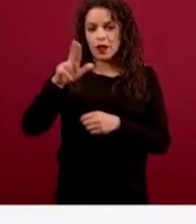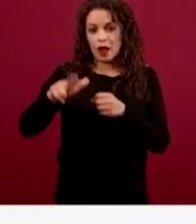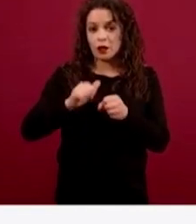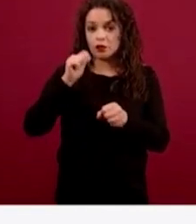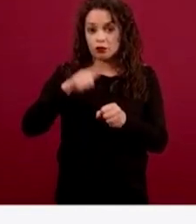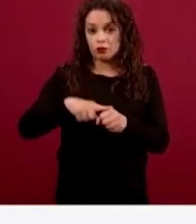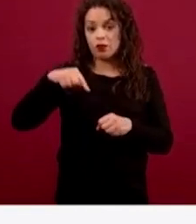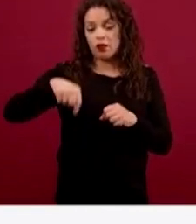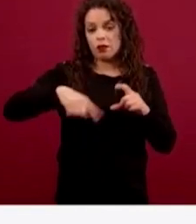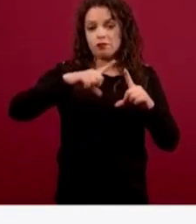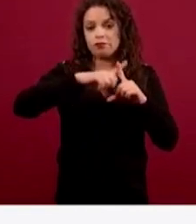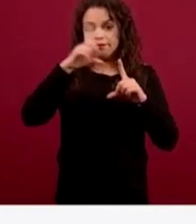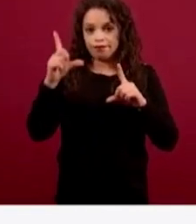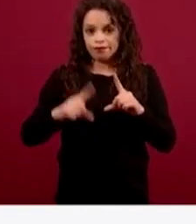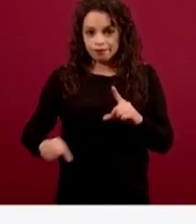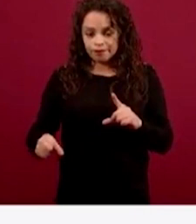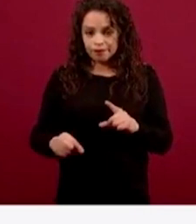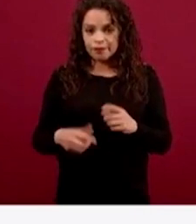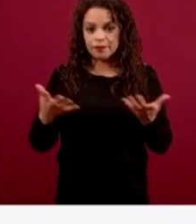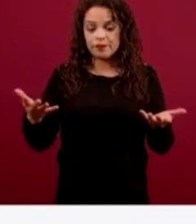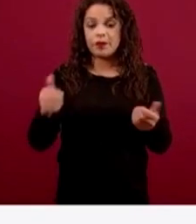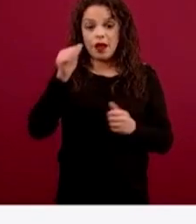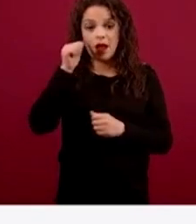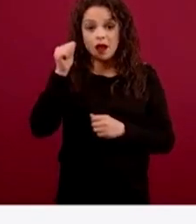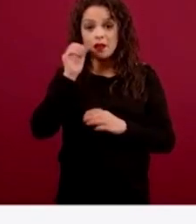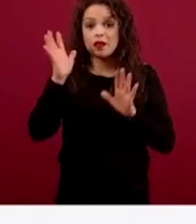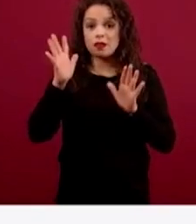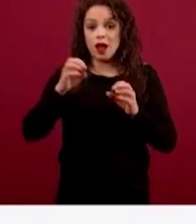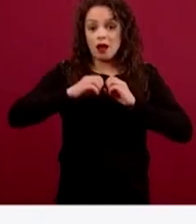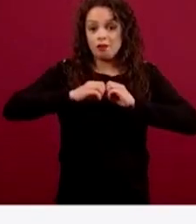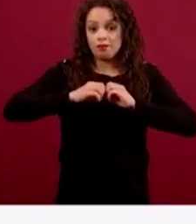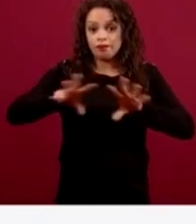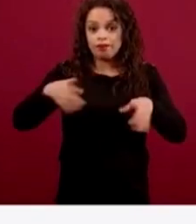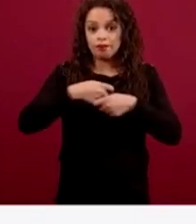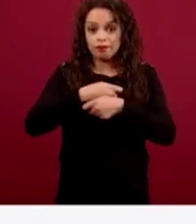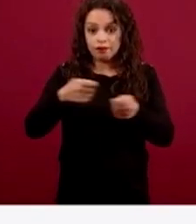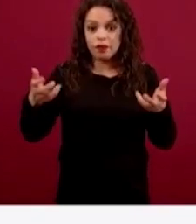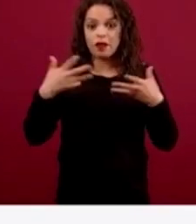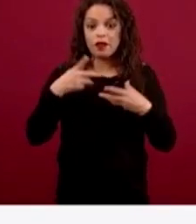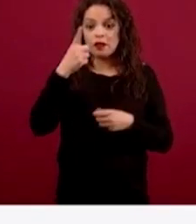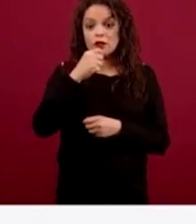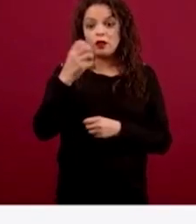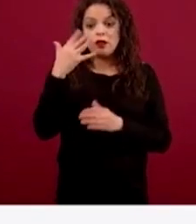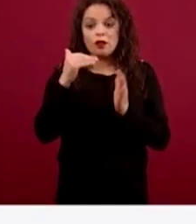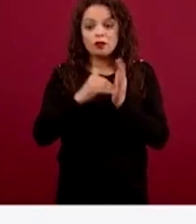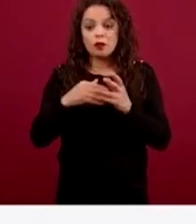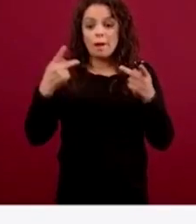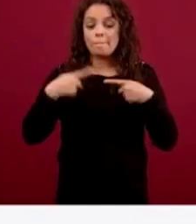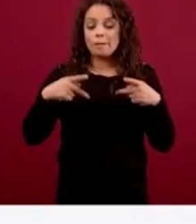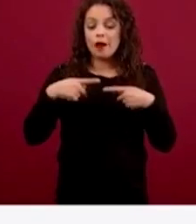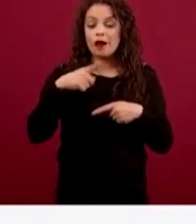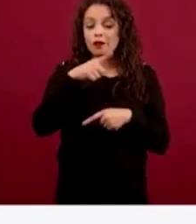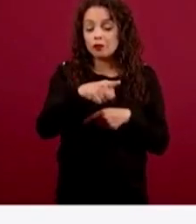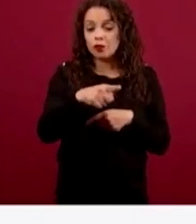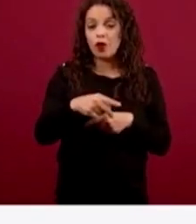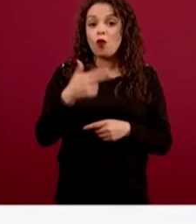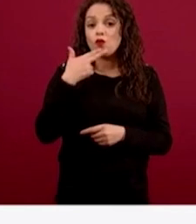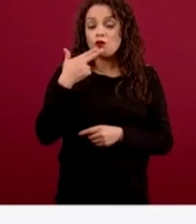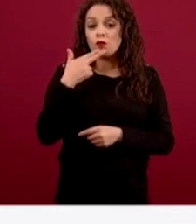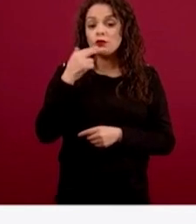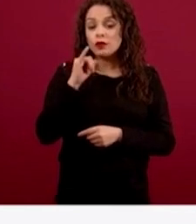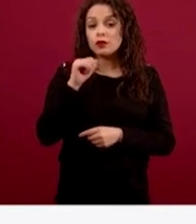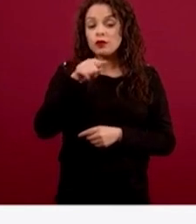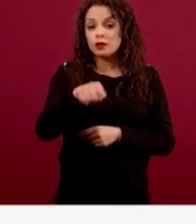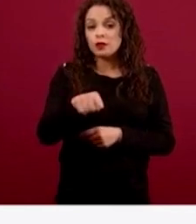Ayer se lanzó, ahorita tenemos casi 110 mil personas usuarias en este chat y